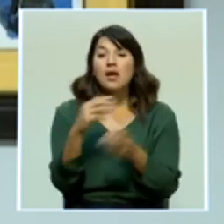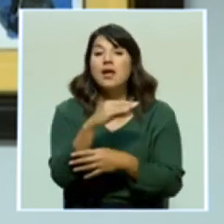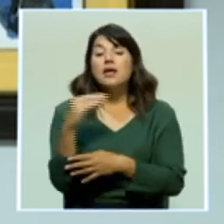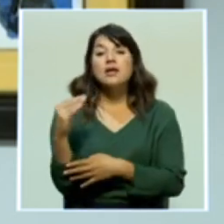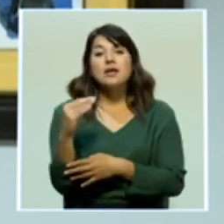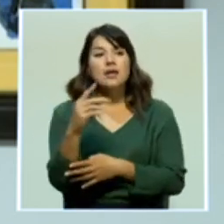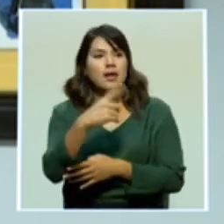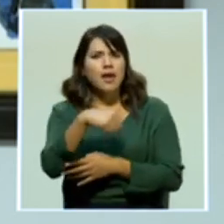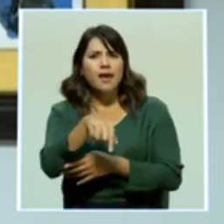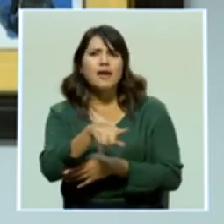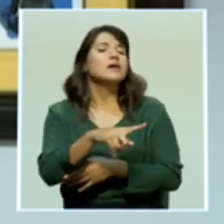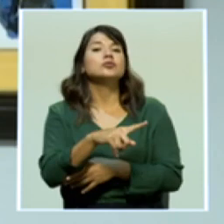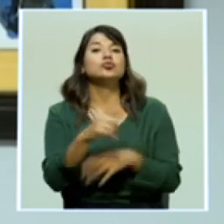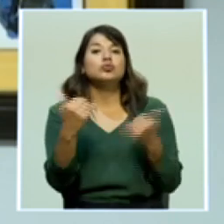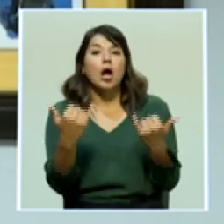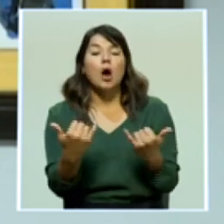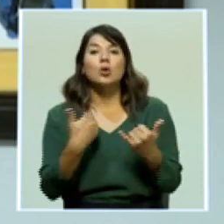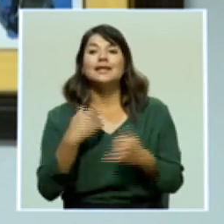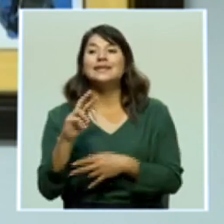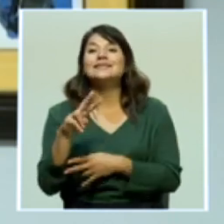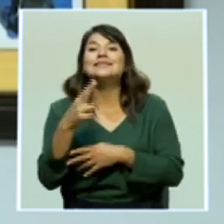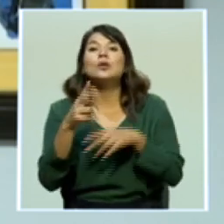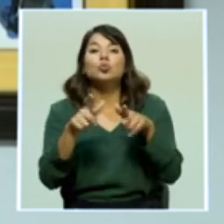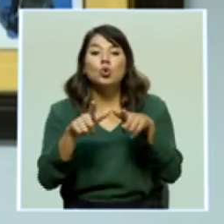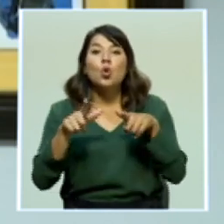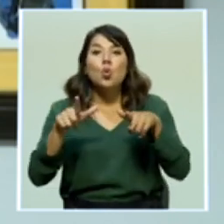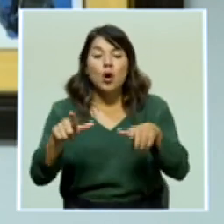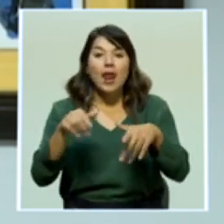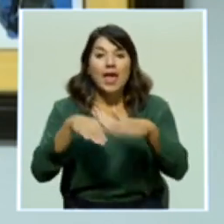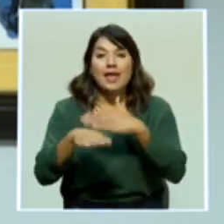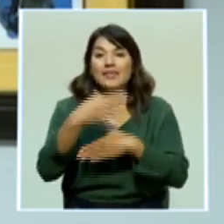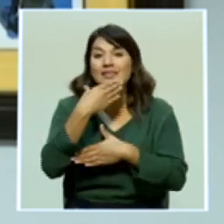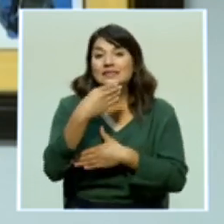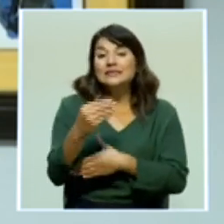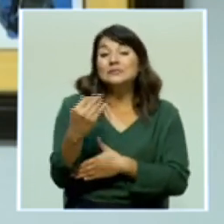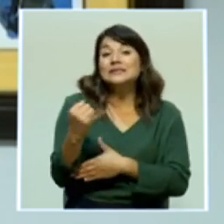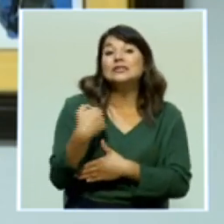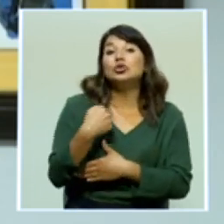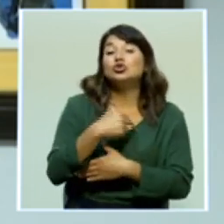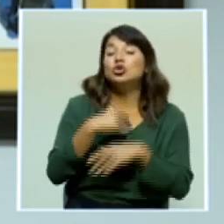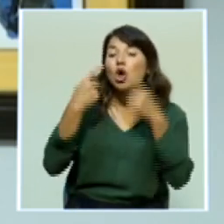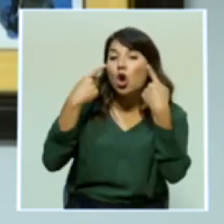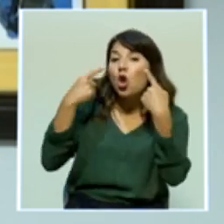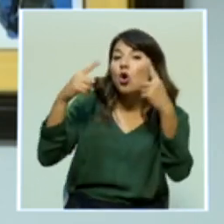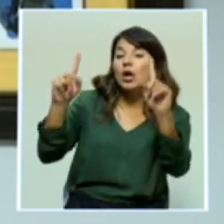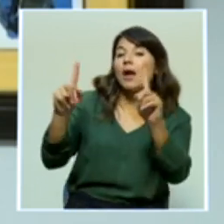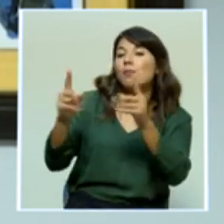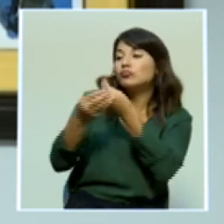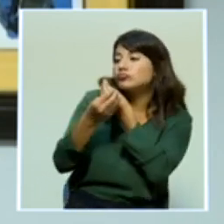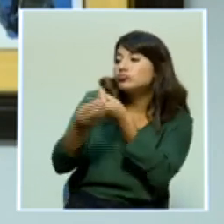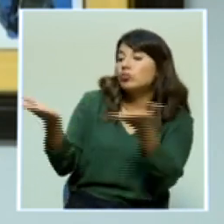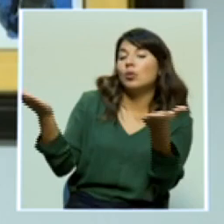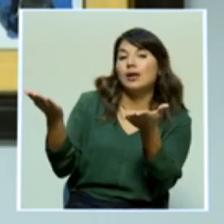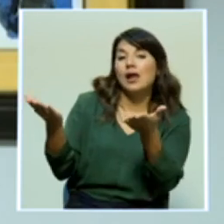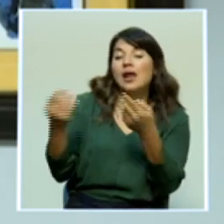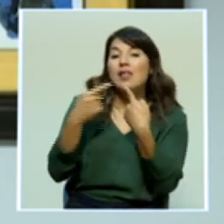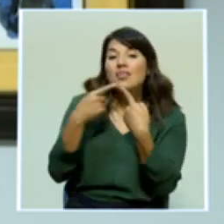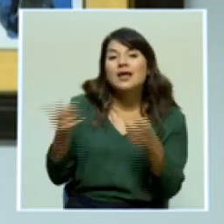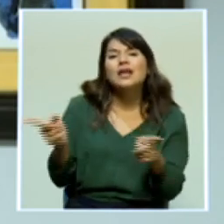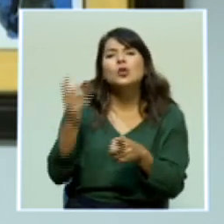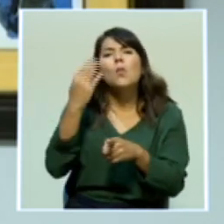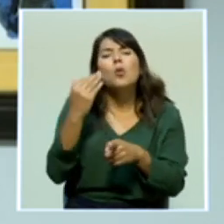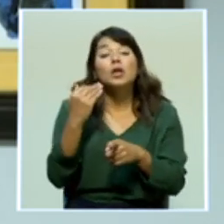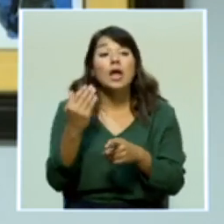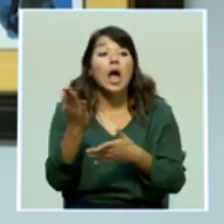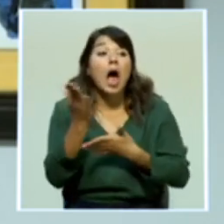segundos en la lista durante este mes de diciembre en el tanto logremos publicar el decreto, porque hay servicios especiales de trabajadores que